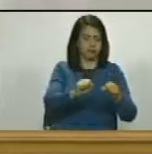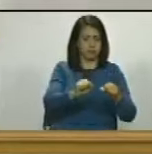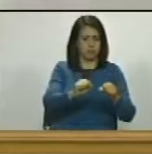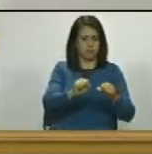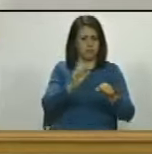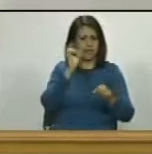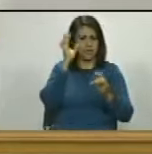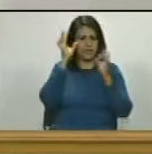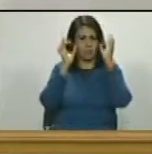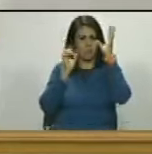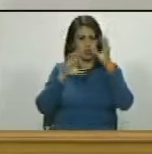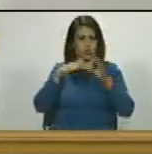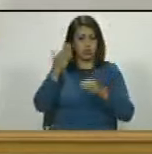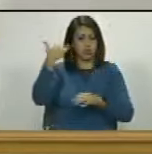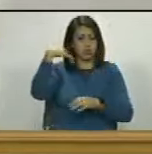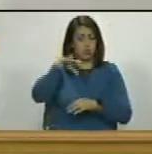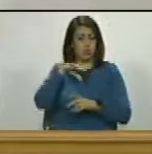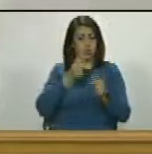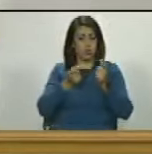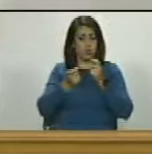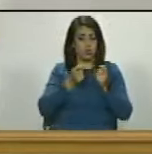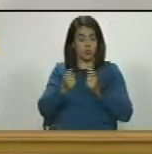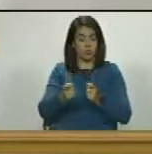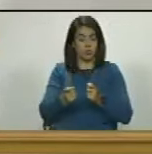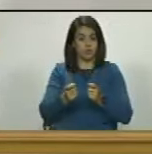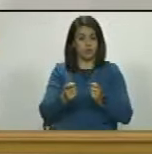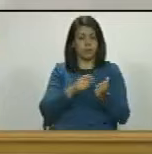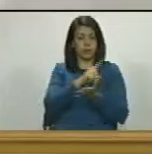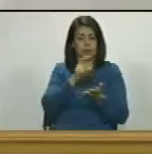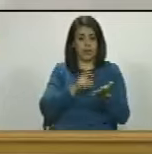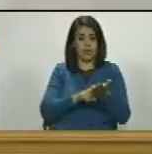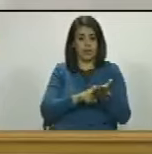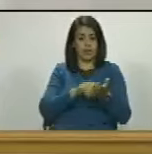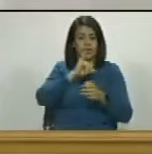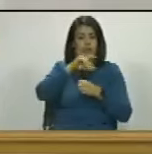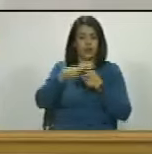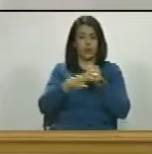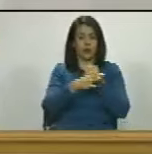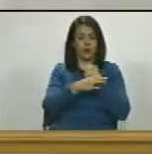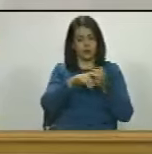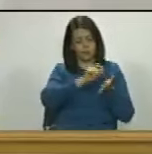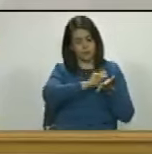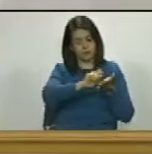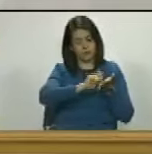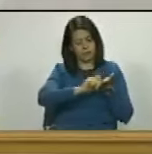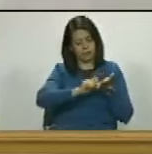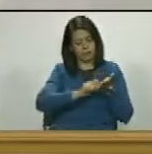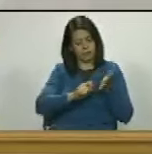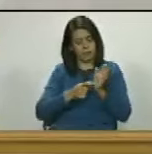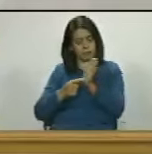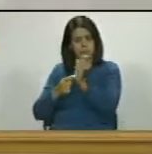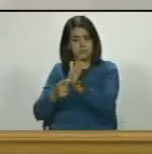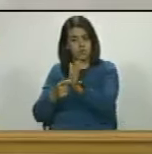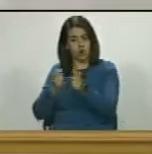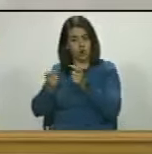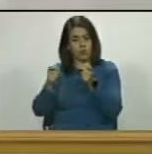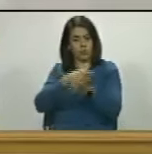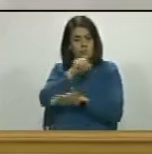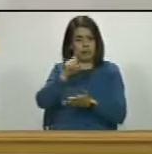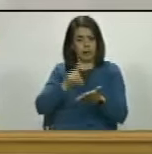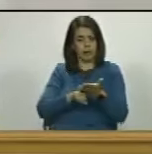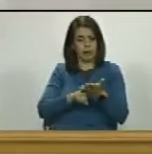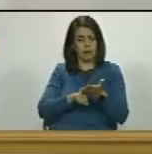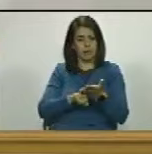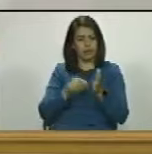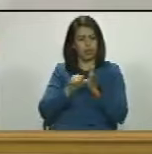y eso lo inventó cuando era el supuesto procurador de Guaidó eso fue lo que él escribió ante el tribunal como supuesto procurador de Guaidó